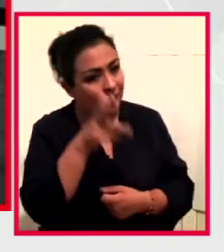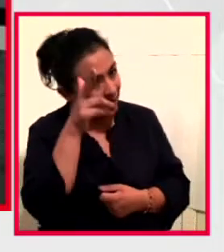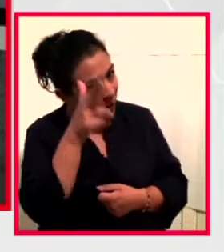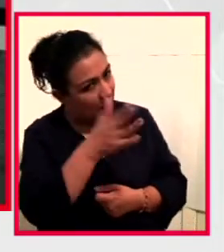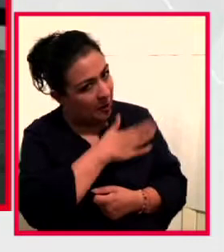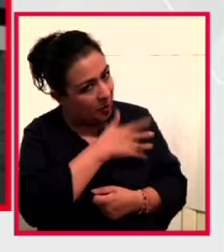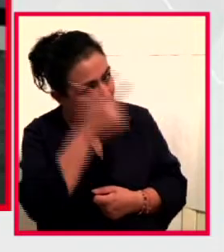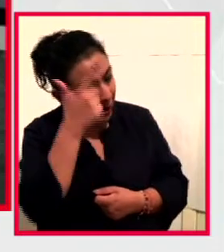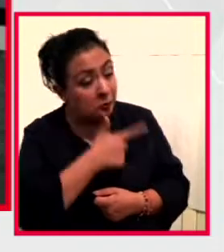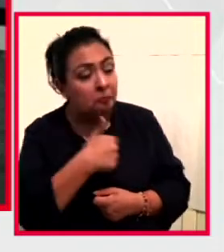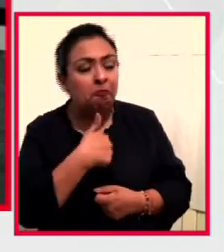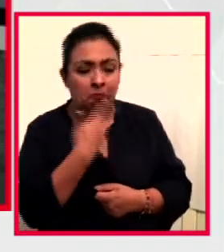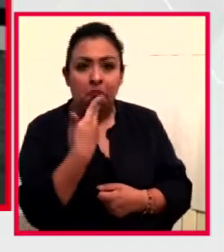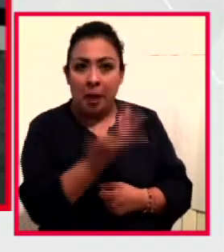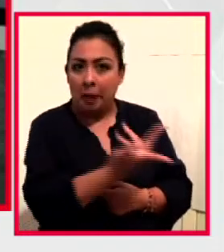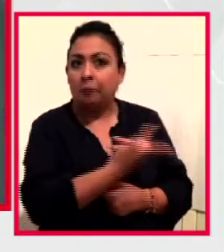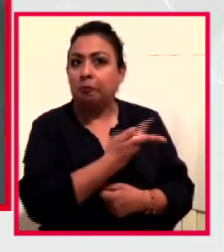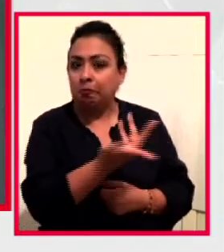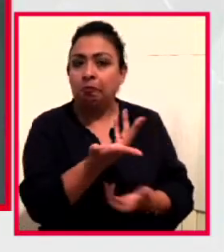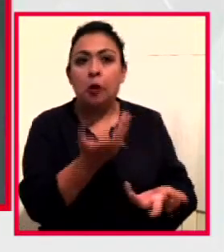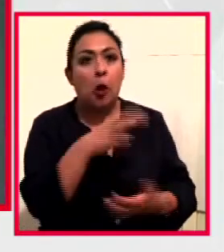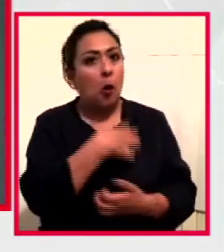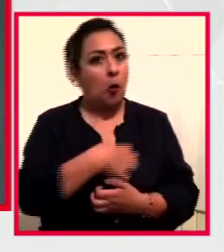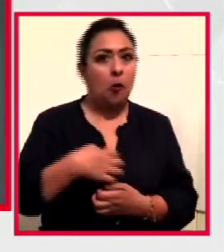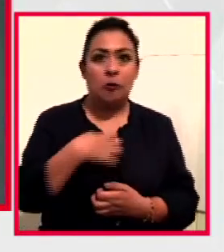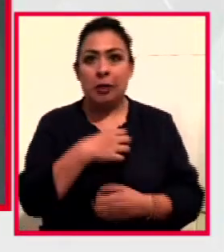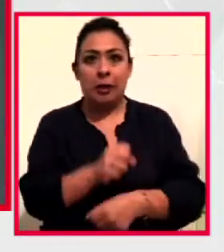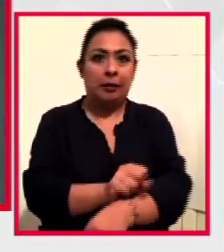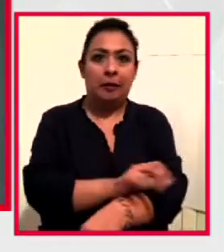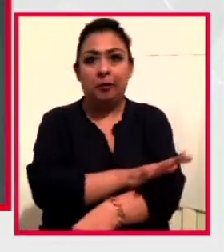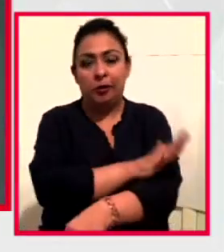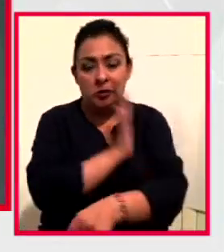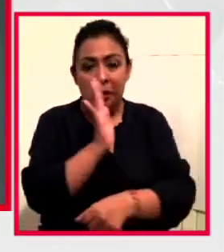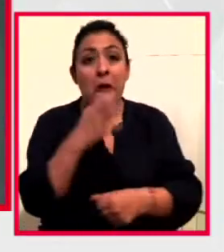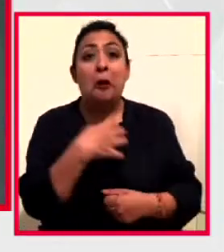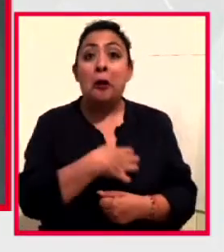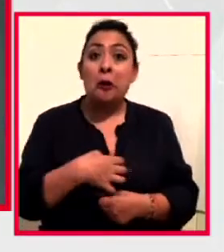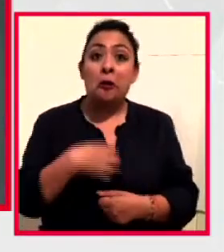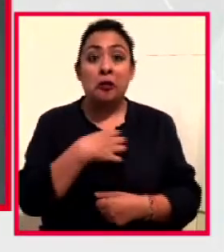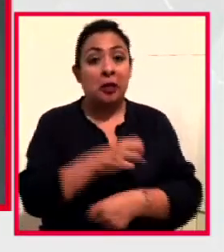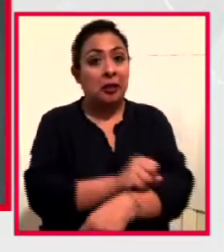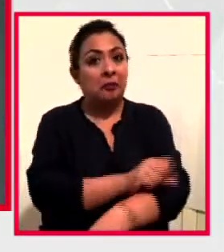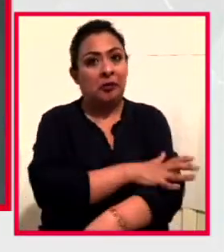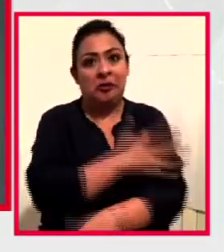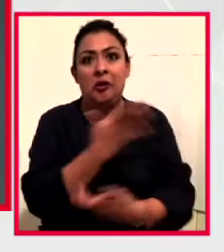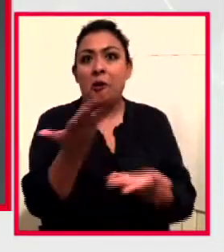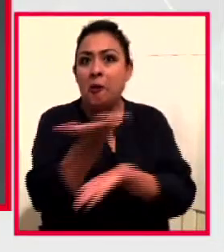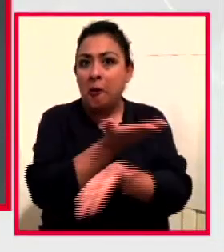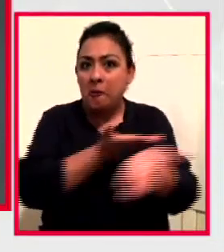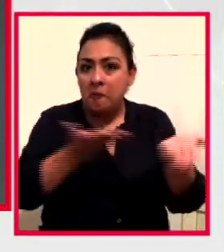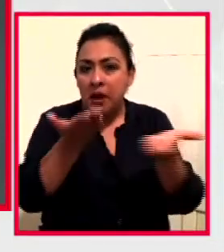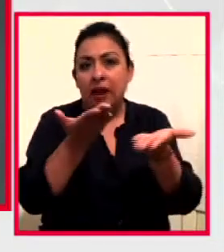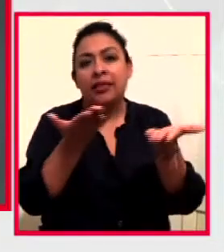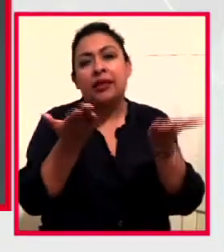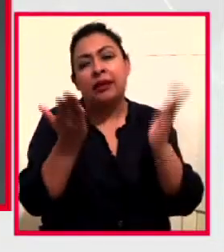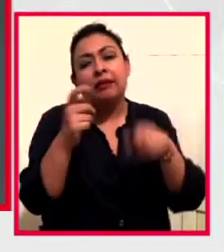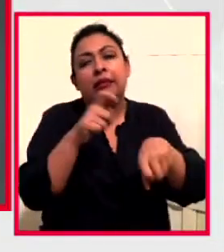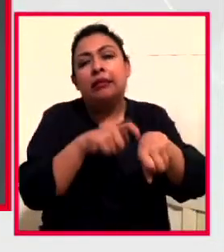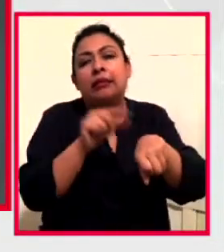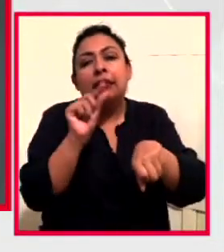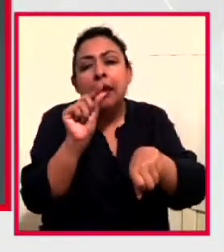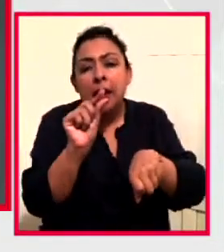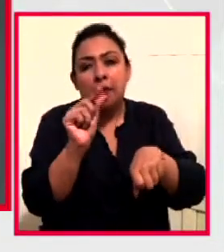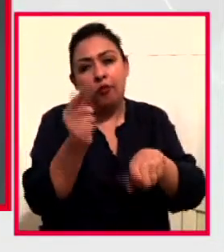Pues estamos muy bien, muy contentas y emocionadas. Muy contentas y muy emocionadas de estar compartiendo un ratito con todos